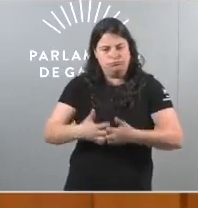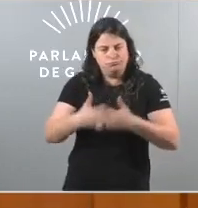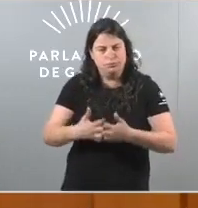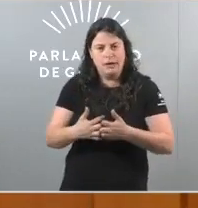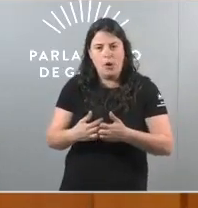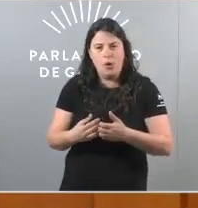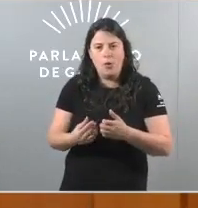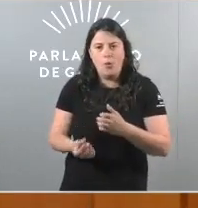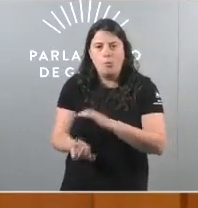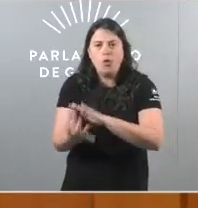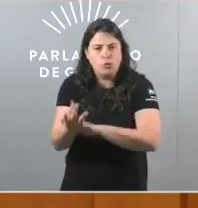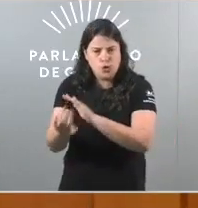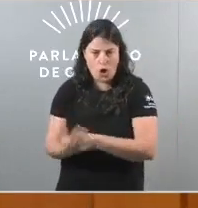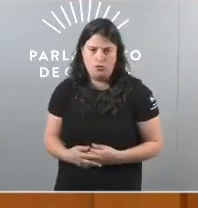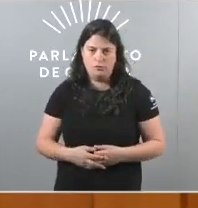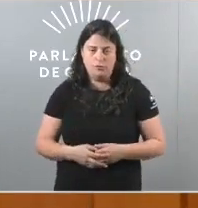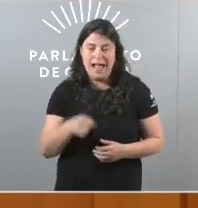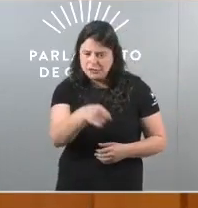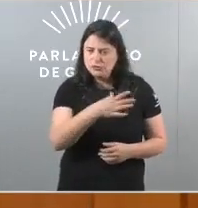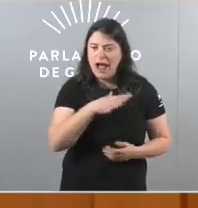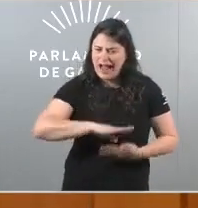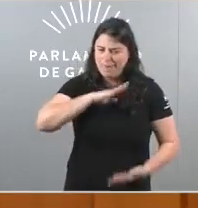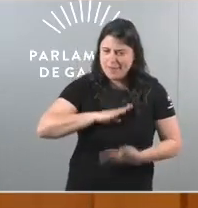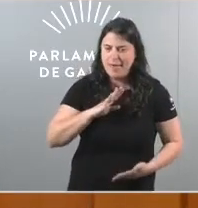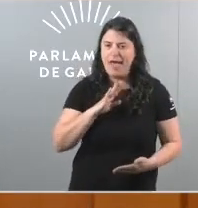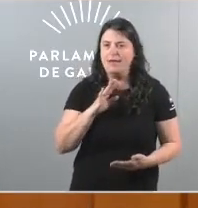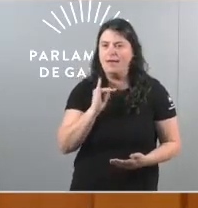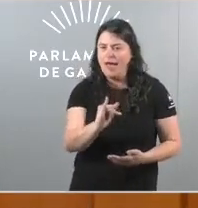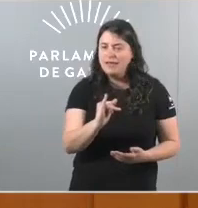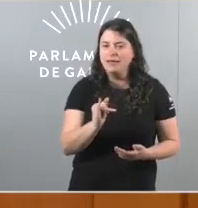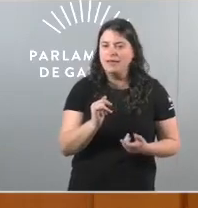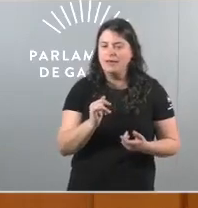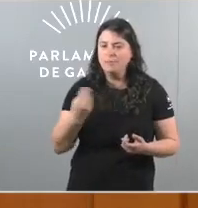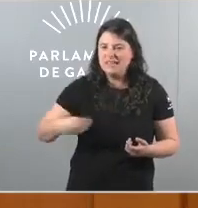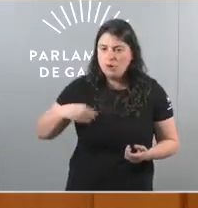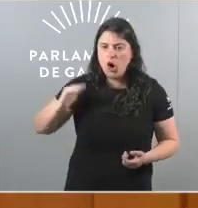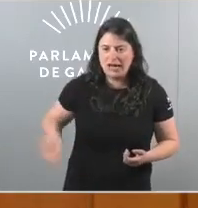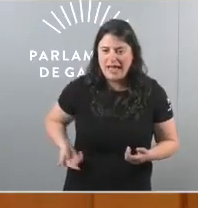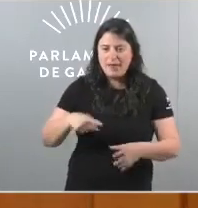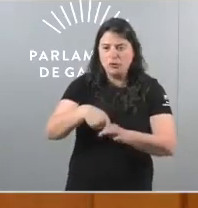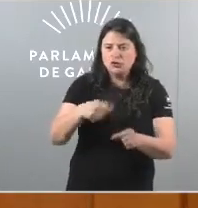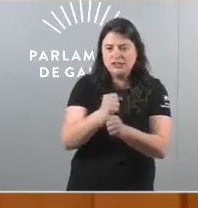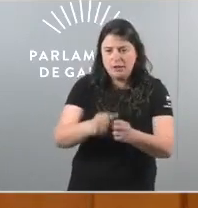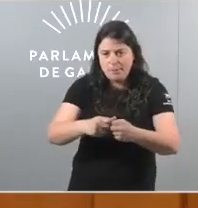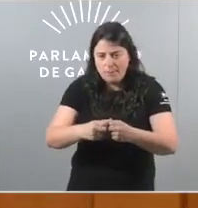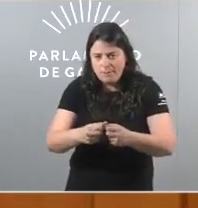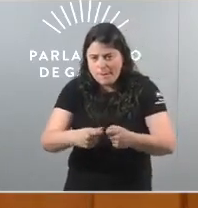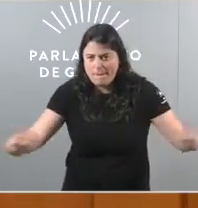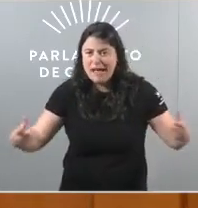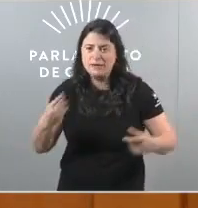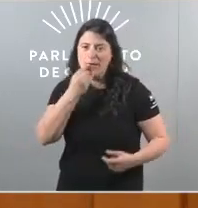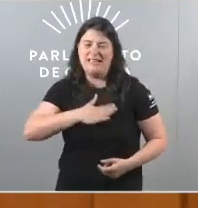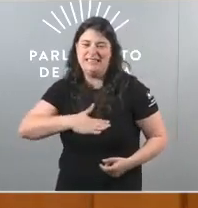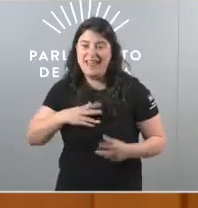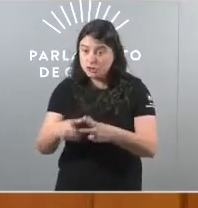é a súa capacidade para ser productivo para xerar riqueza emprego e benestar social pero o